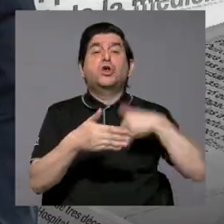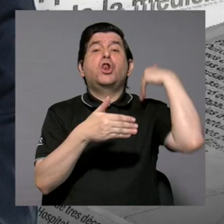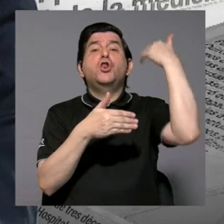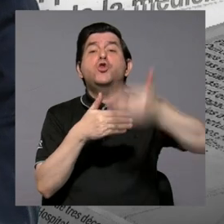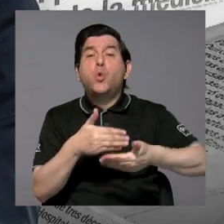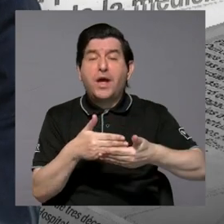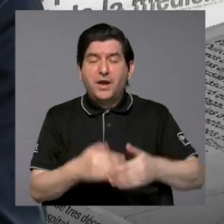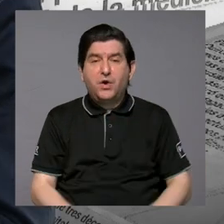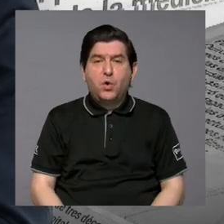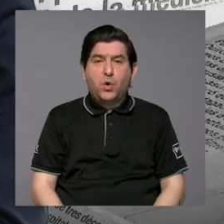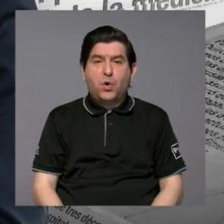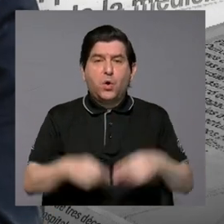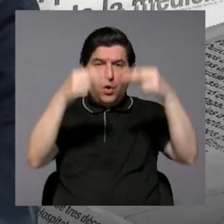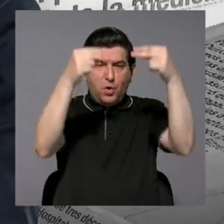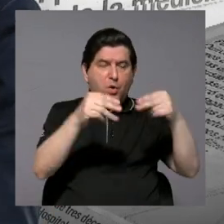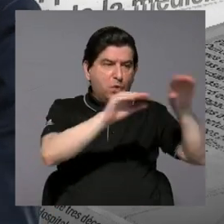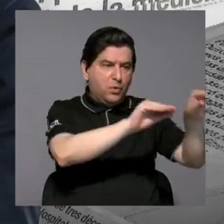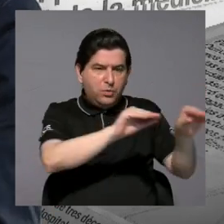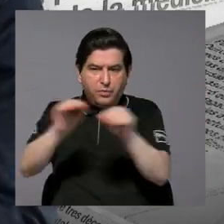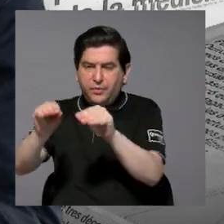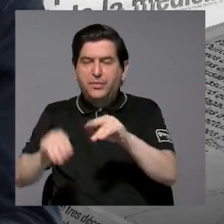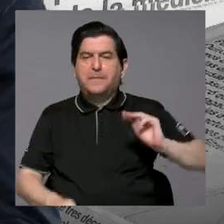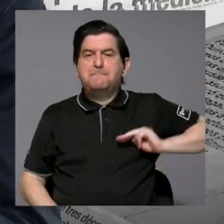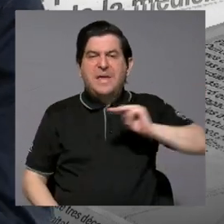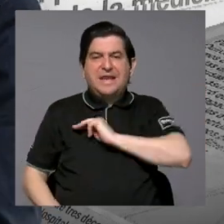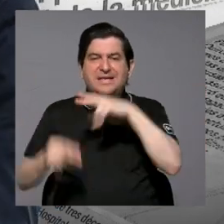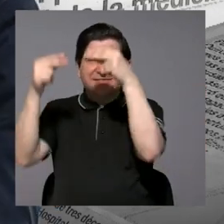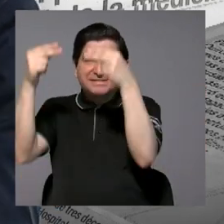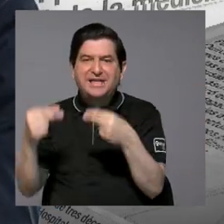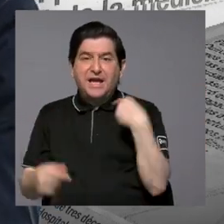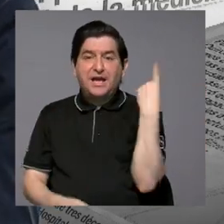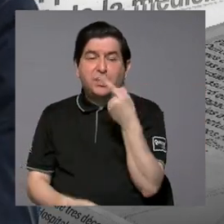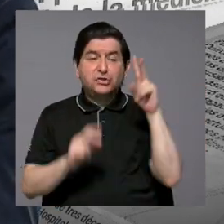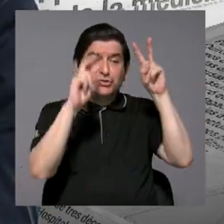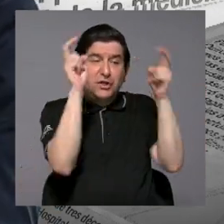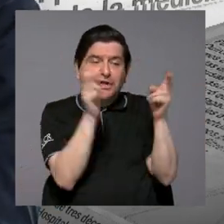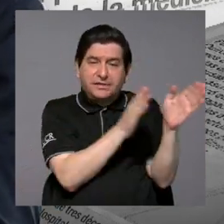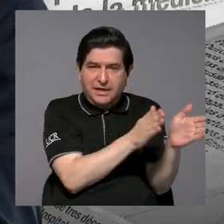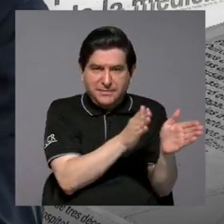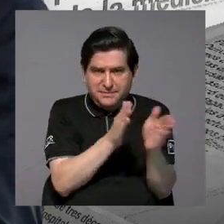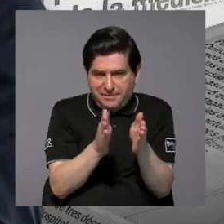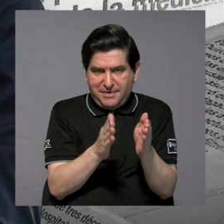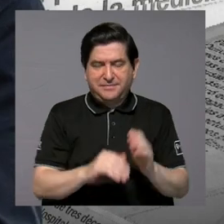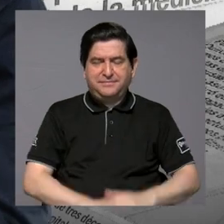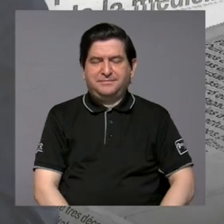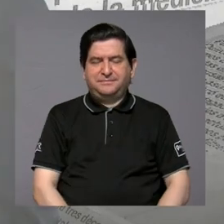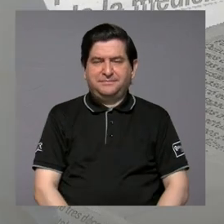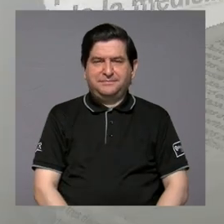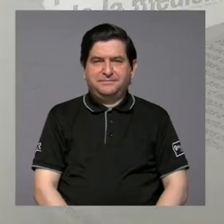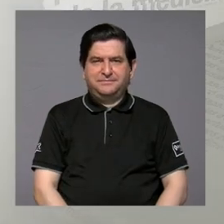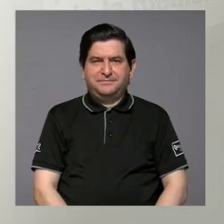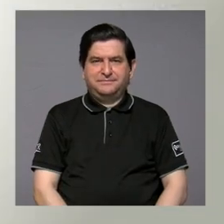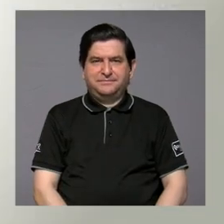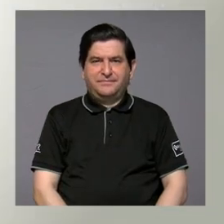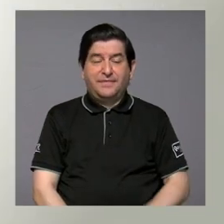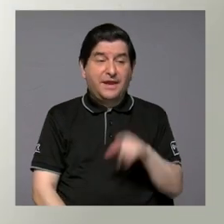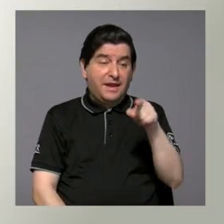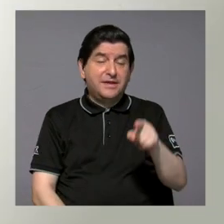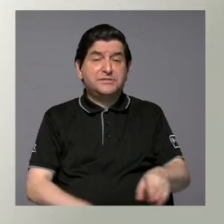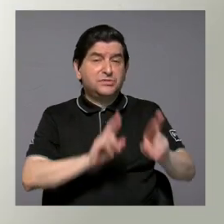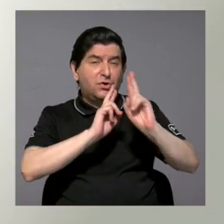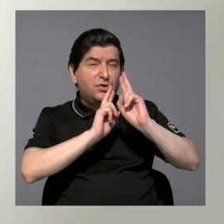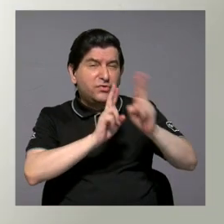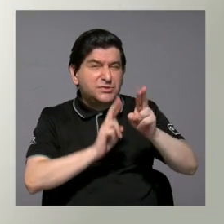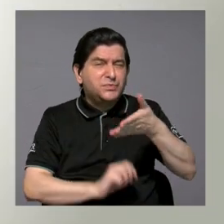Posteriormente ya la presupuestación se pasa al Ministerio de Hacienda y solo se deja el tema de planificación. Y esto respondió